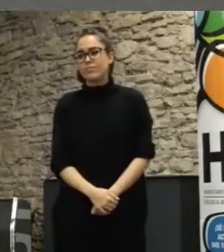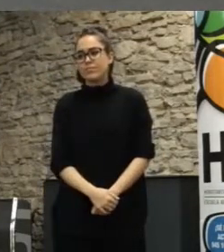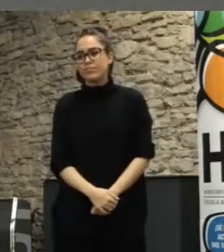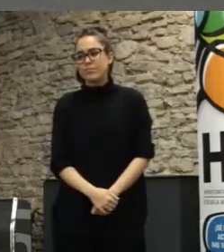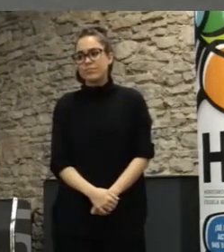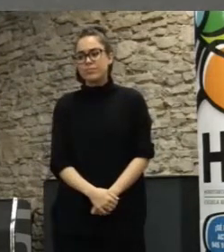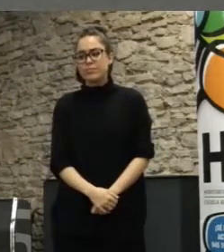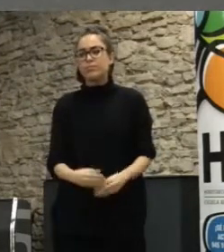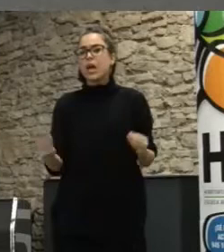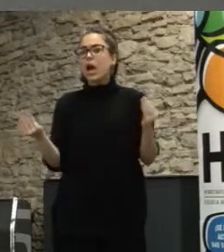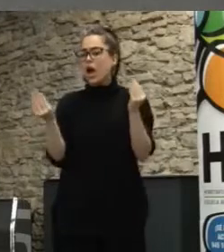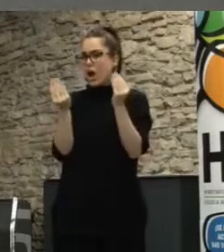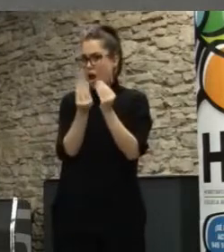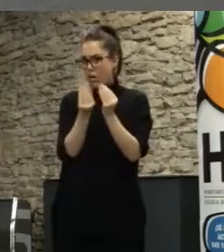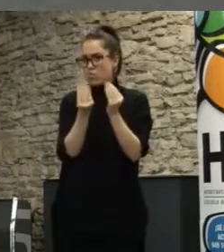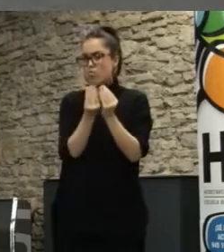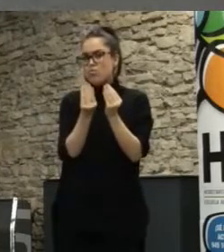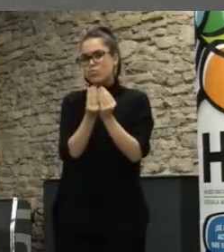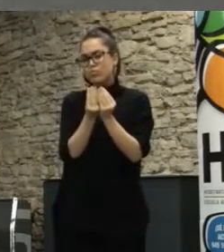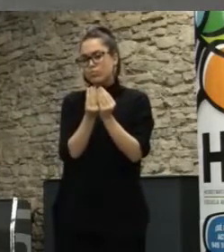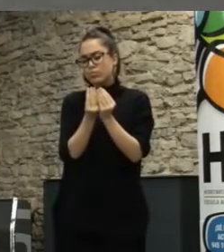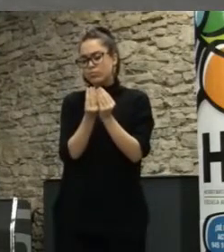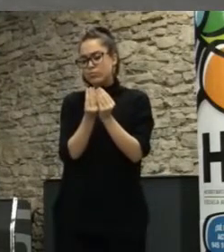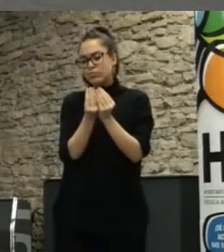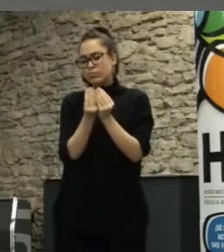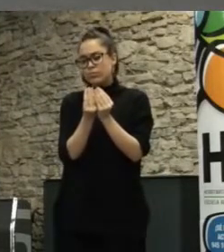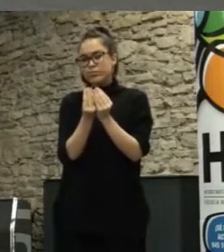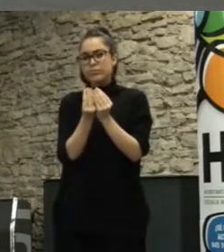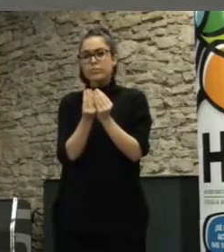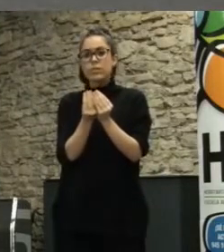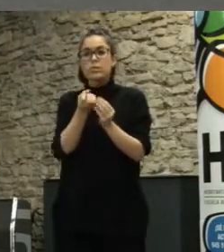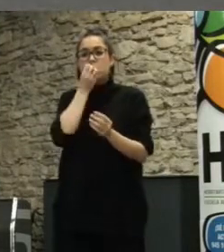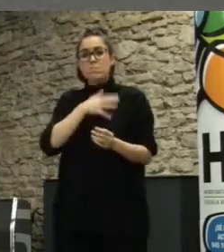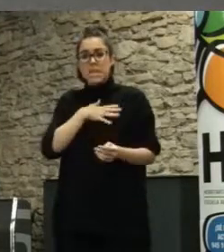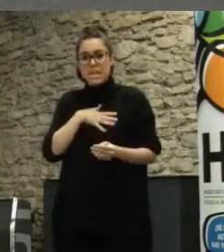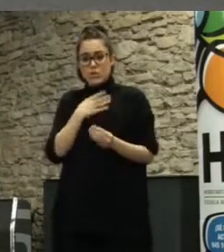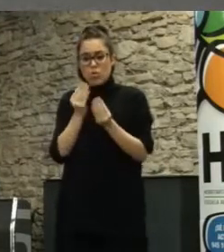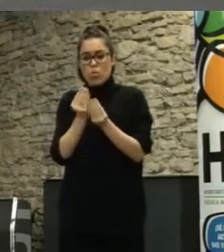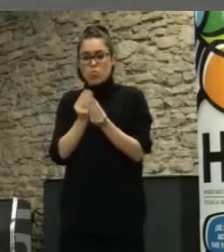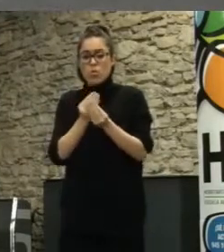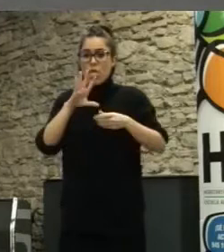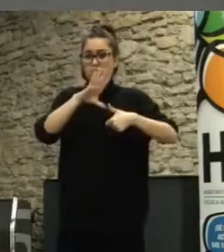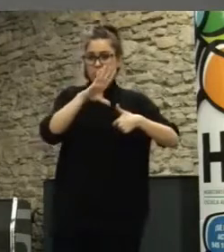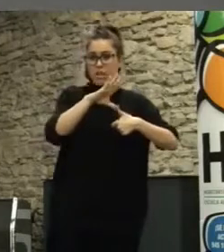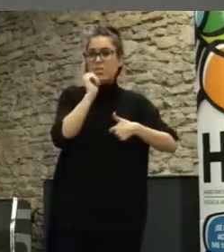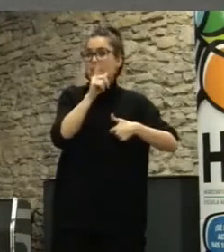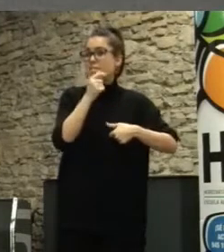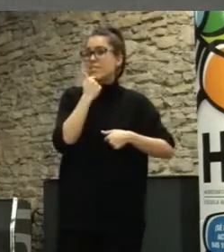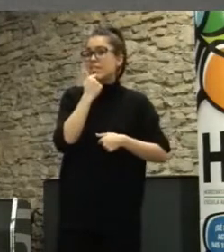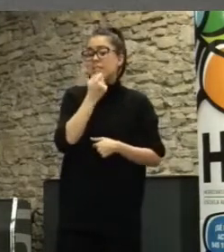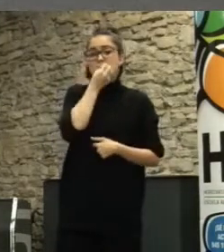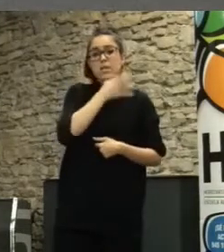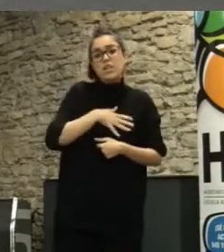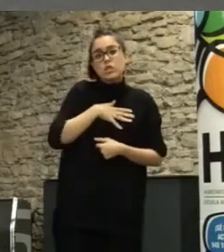a lo común desde se habla de bienes comunes en América Latina se habla más de bienes comunes bienes que no son ni públicos ni